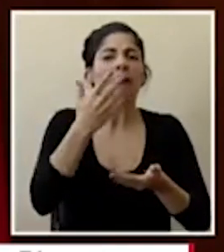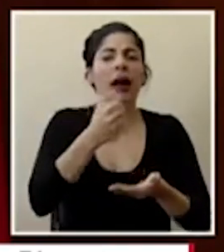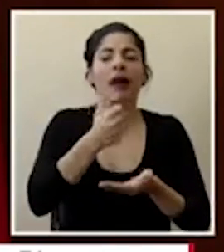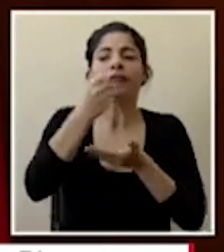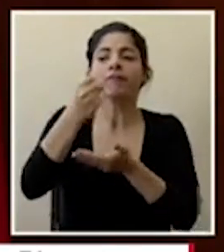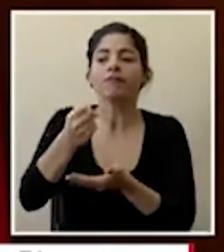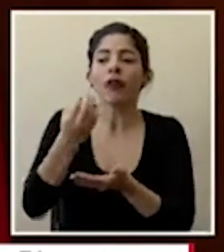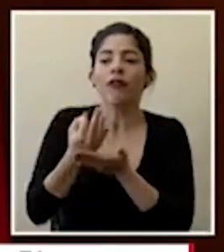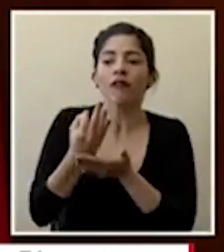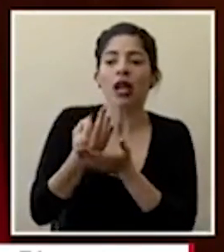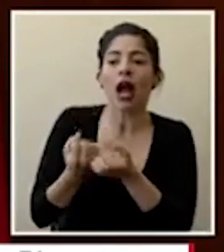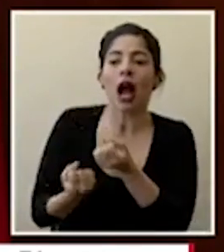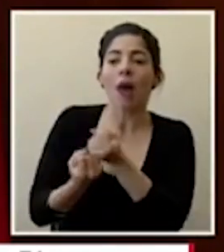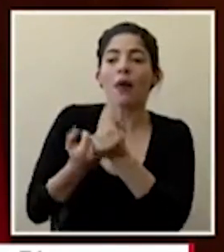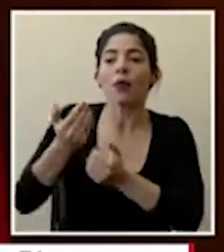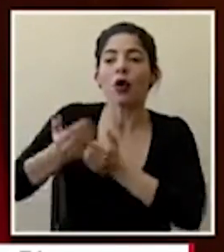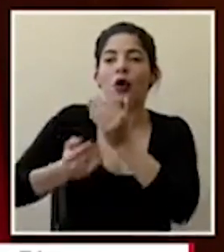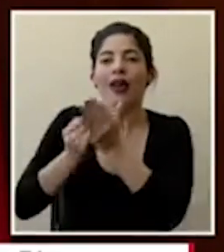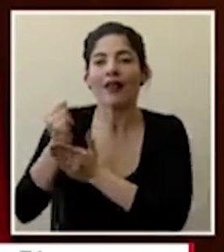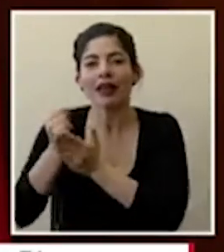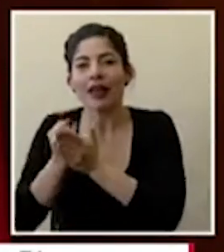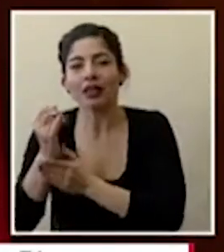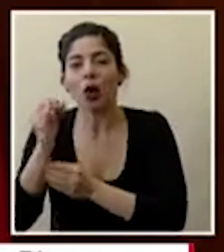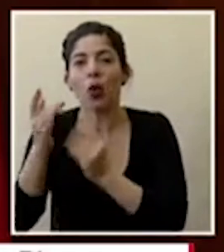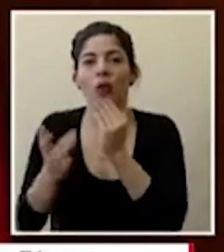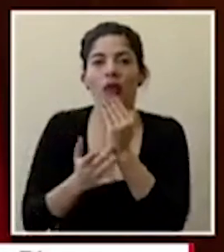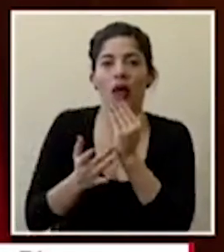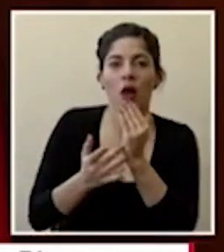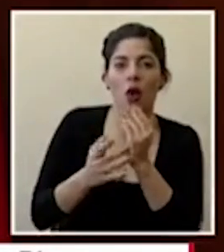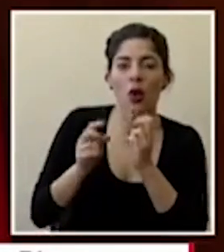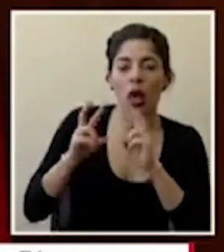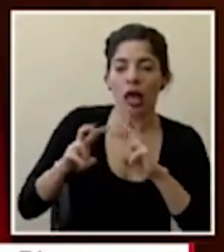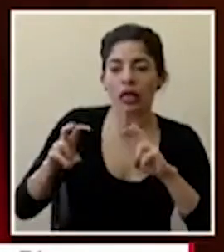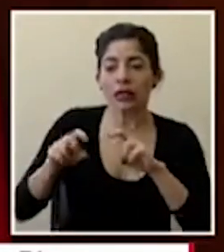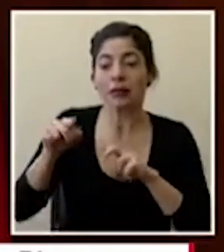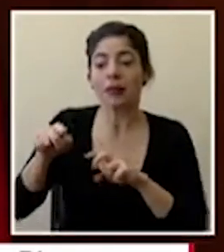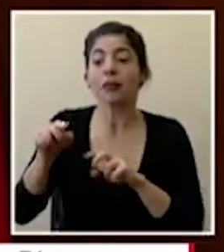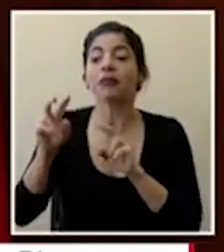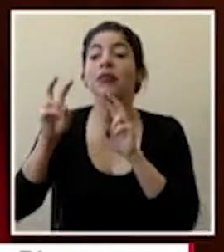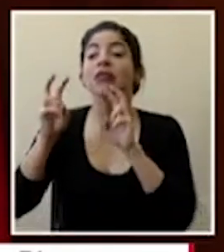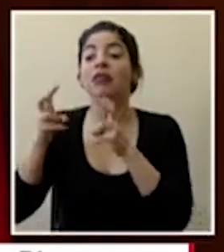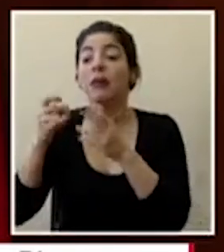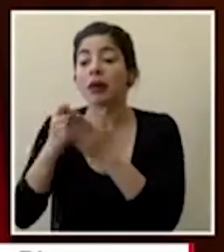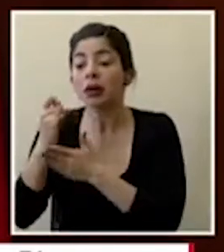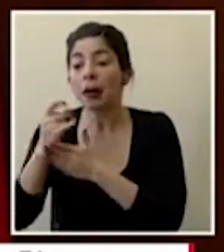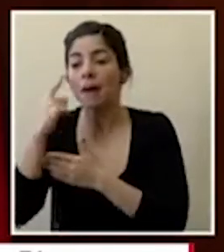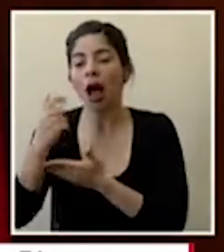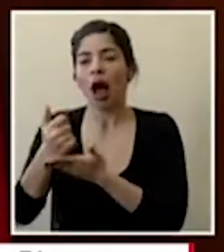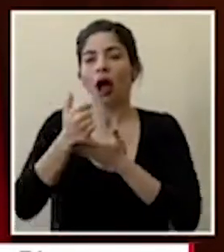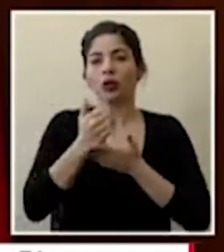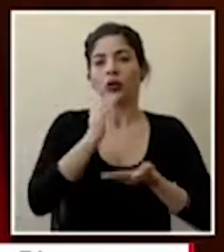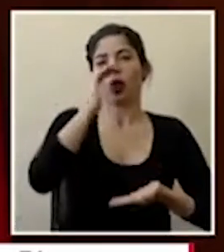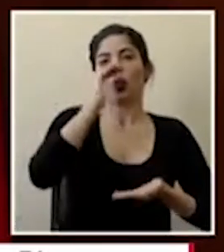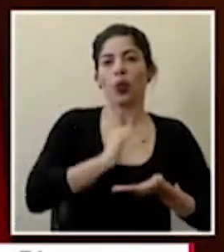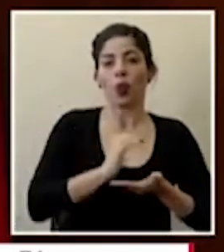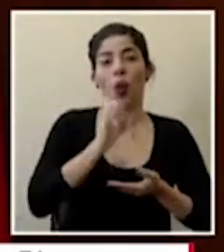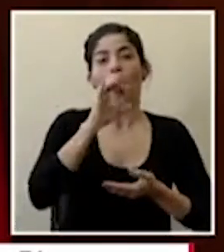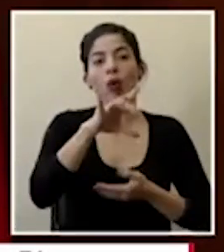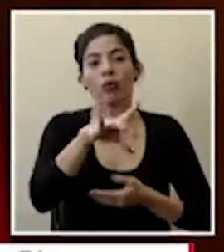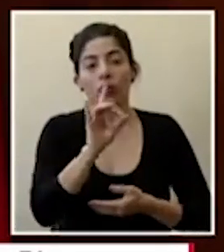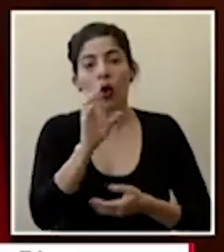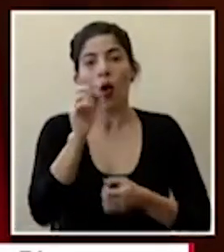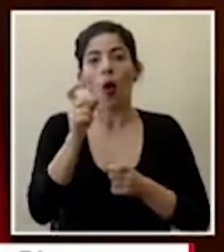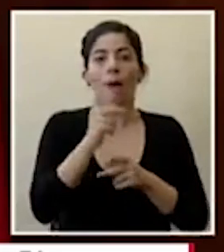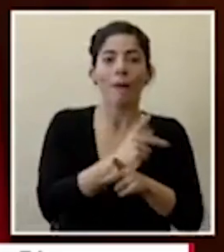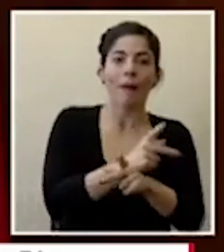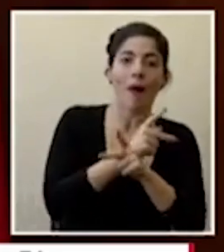investigación y transferencia tecnológica en áreas que nos ayuden a la mitigación de detección prevención